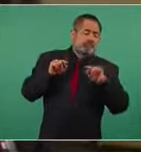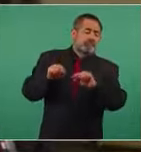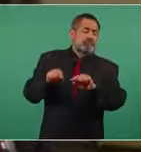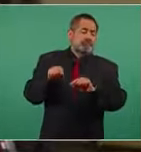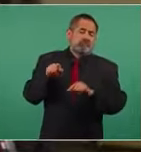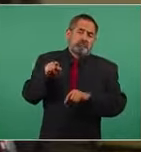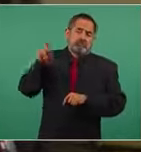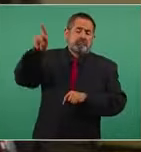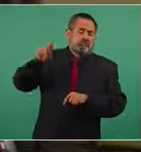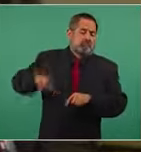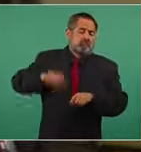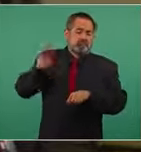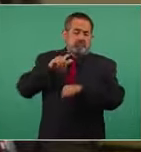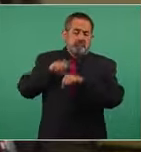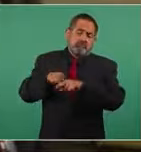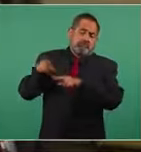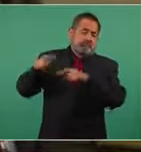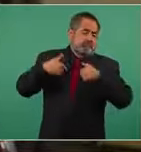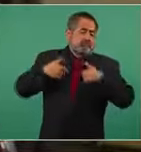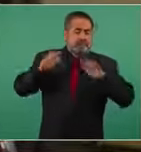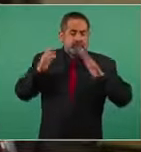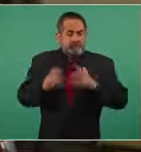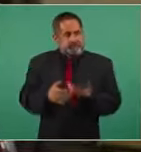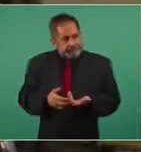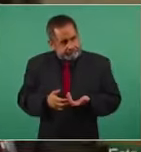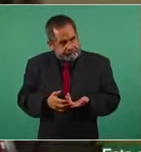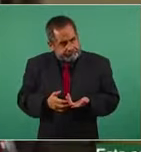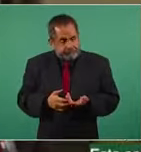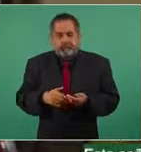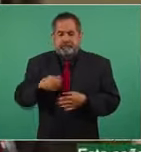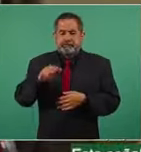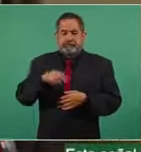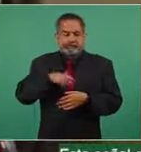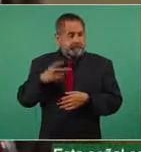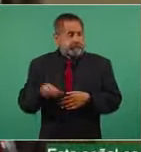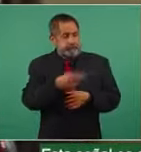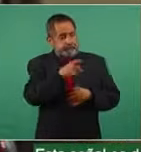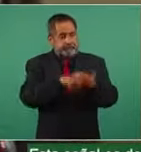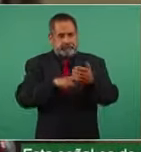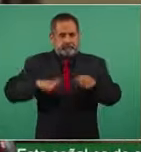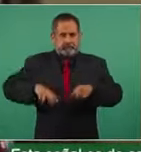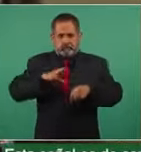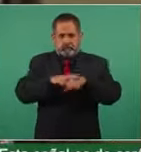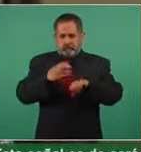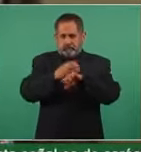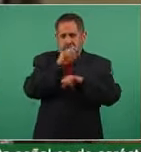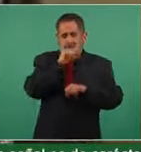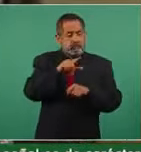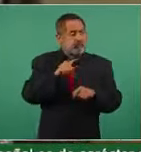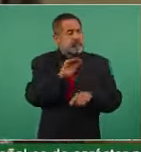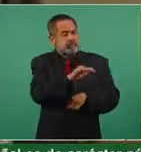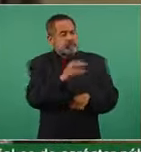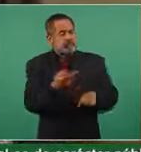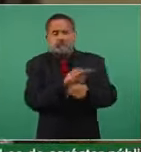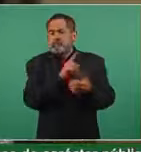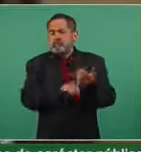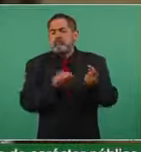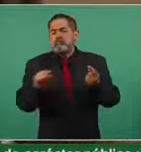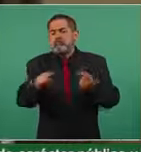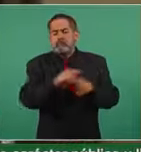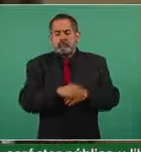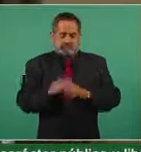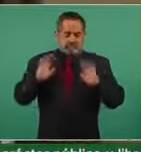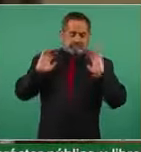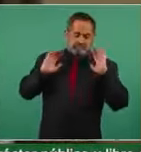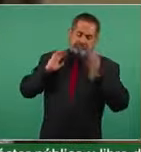al gobierno federal. Se le pregunta al gobernador del Estado de Jalisco, pero pues su respuesta